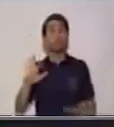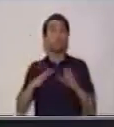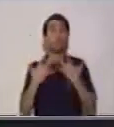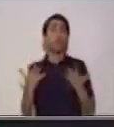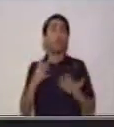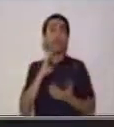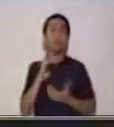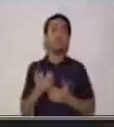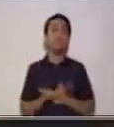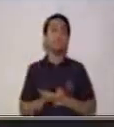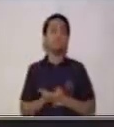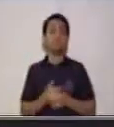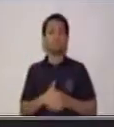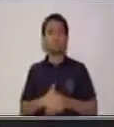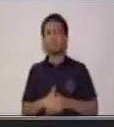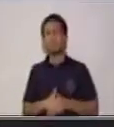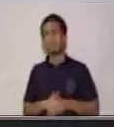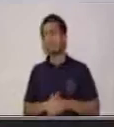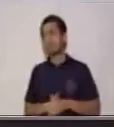las ventajas del producto?